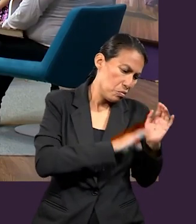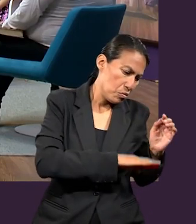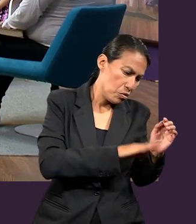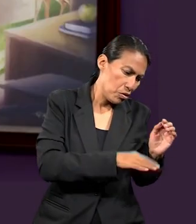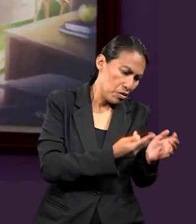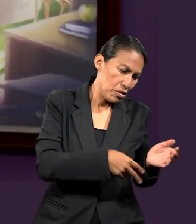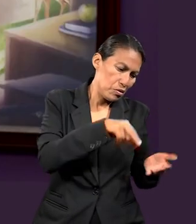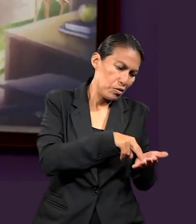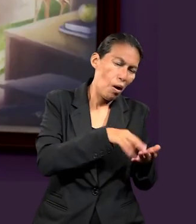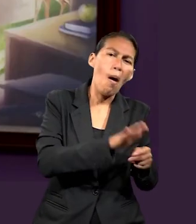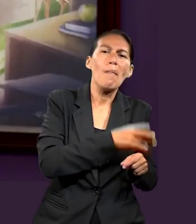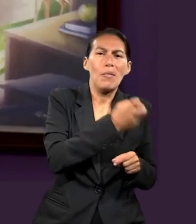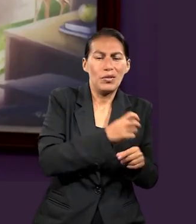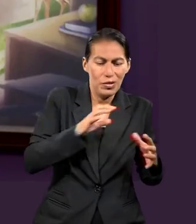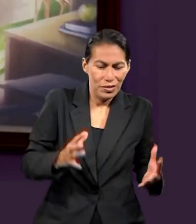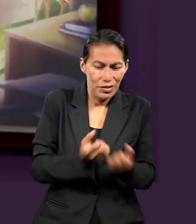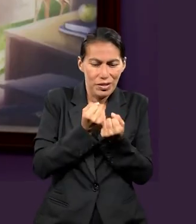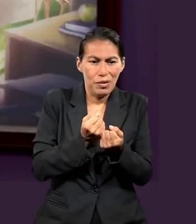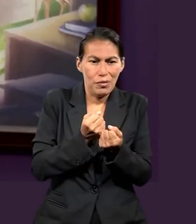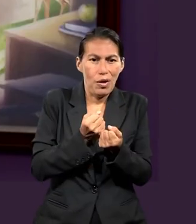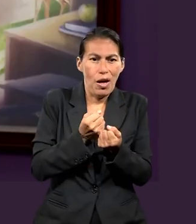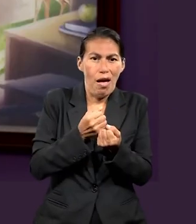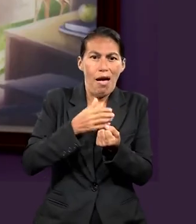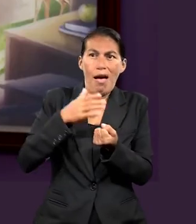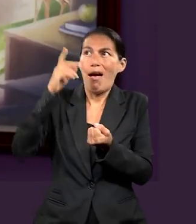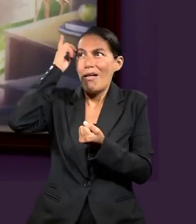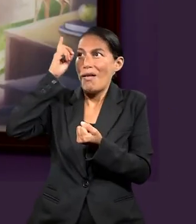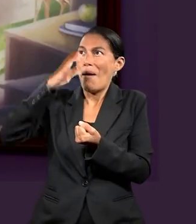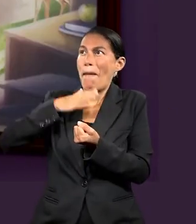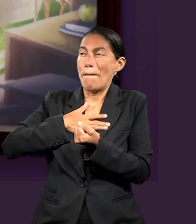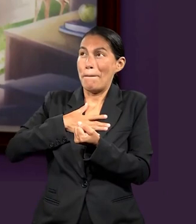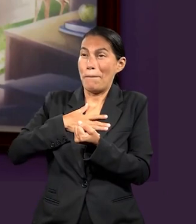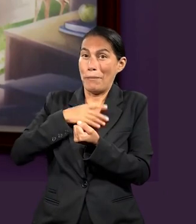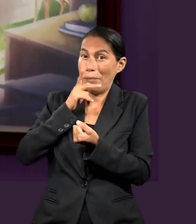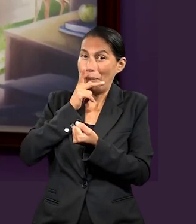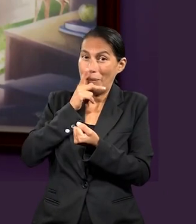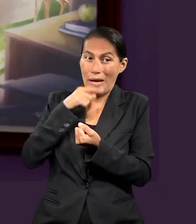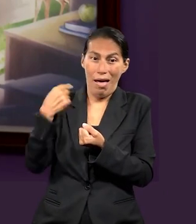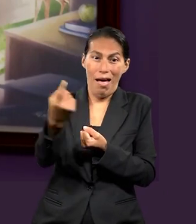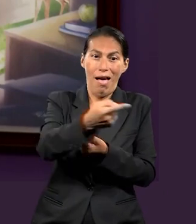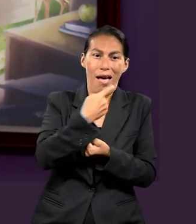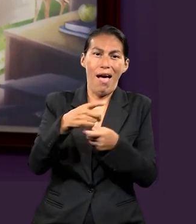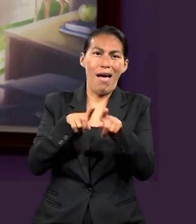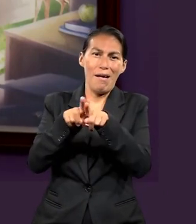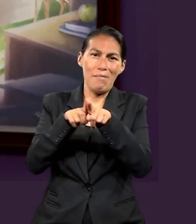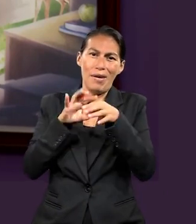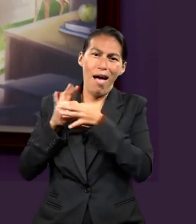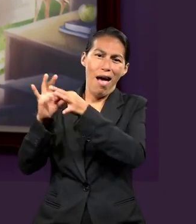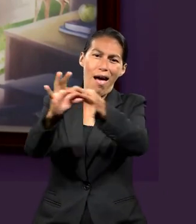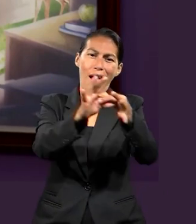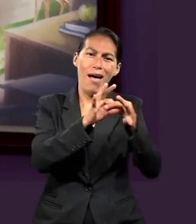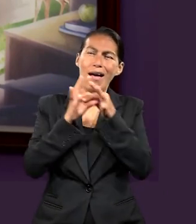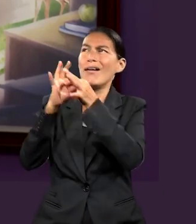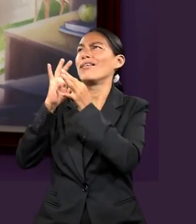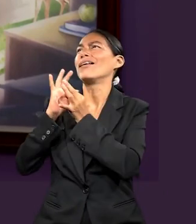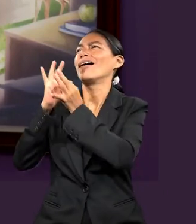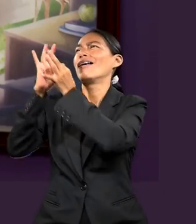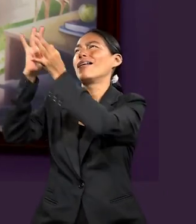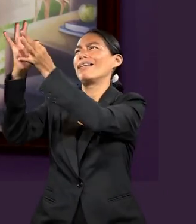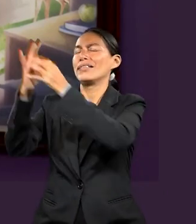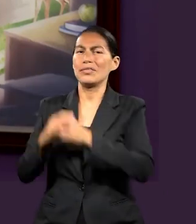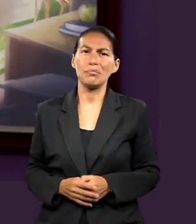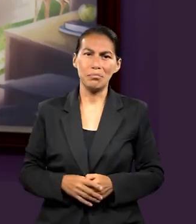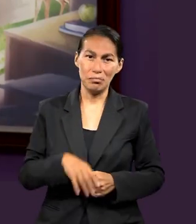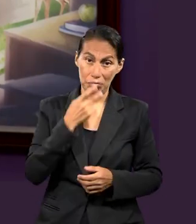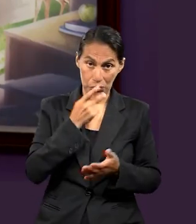y quería pues compartir cómo llegué y resumí la idea de esto. Entonces, yo creo que él,